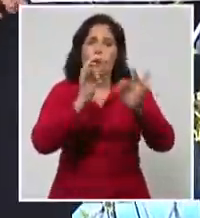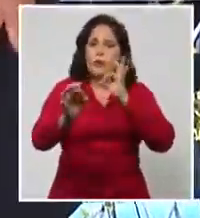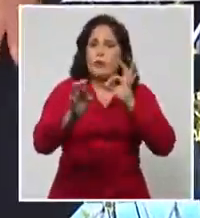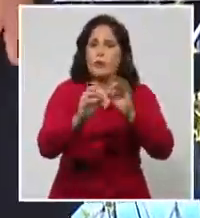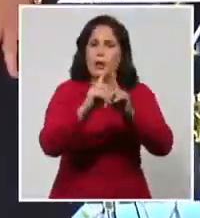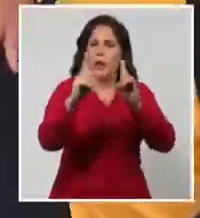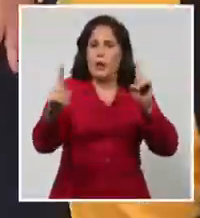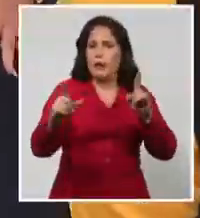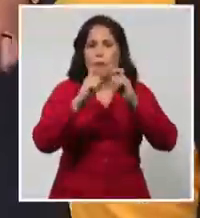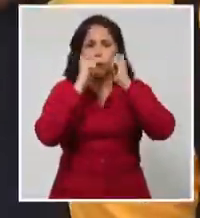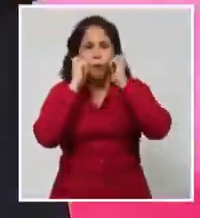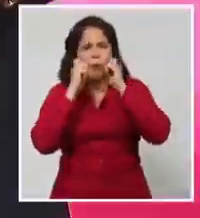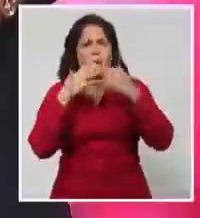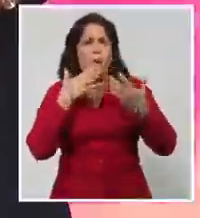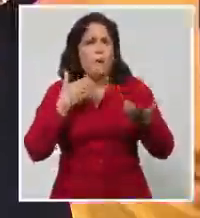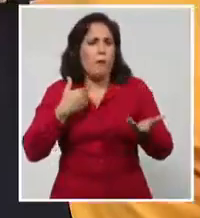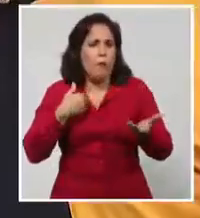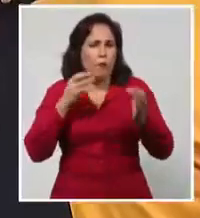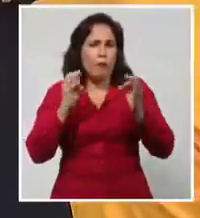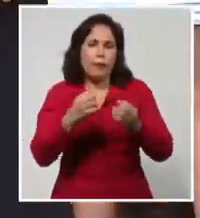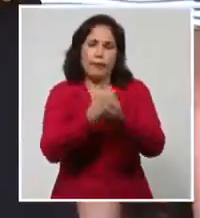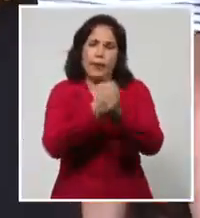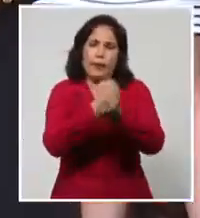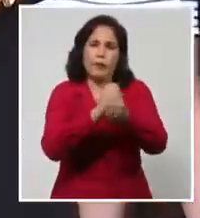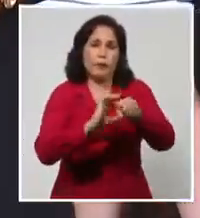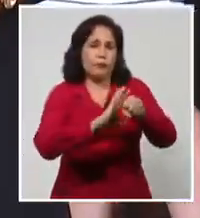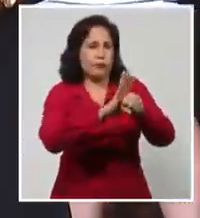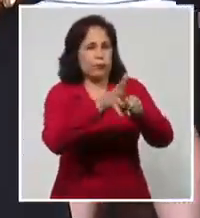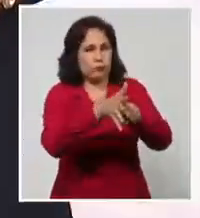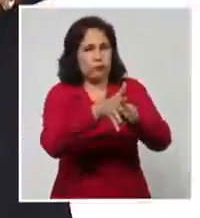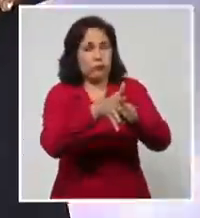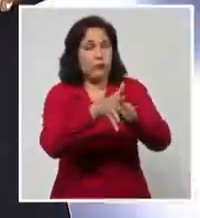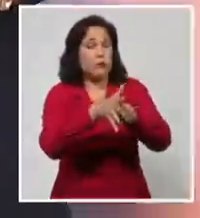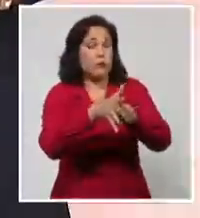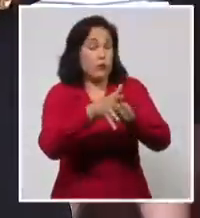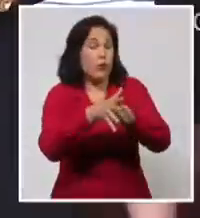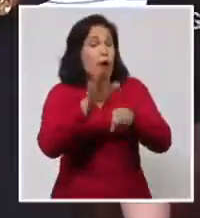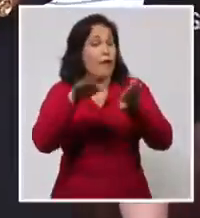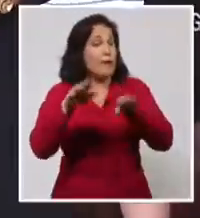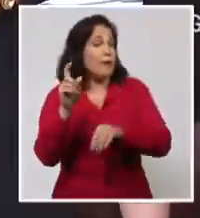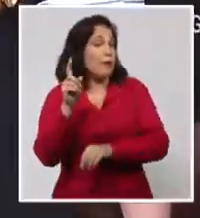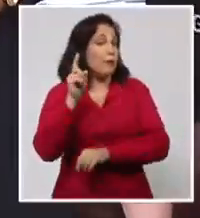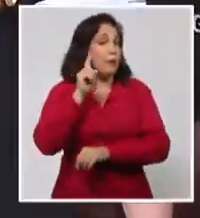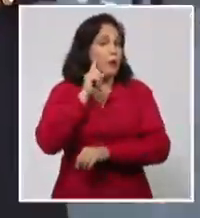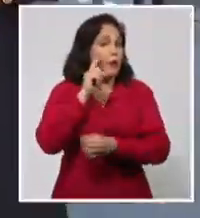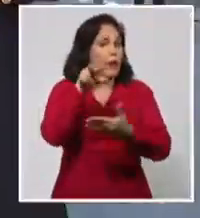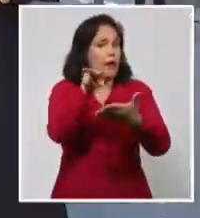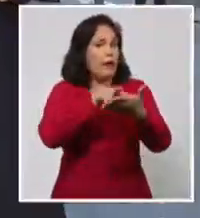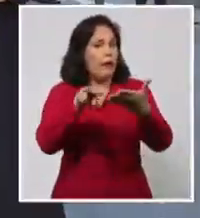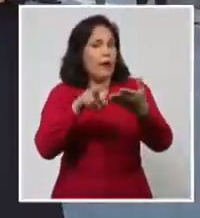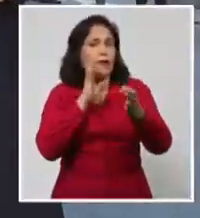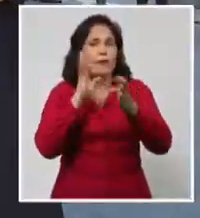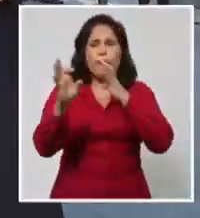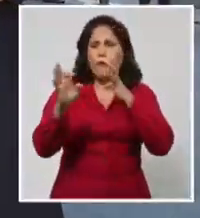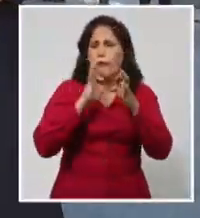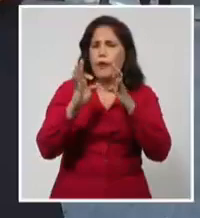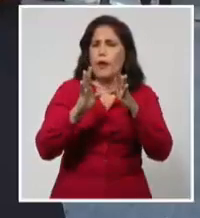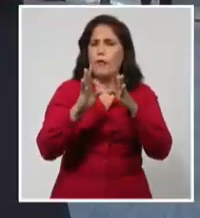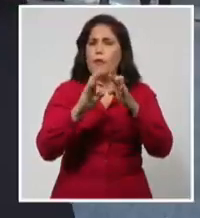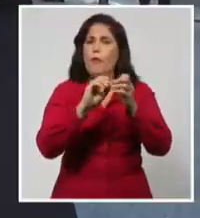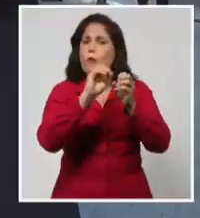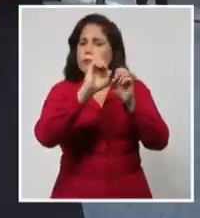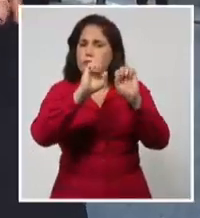conozca cuál es el curso de este peligroso virus. He escuchado con alarma y he leído en las redes sociales que algunos